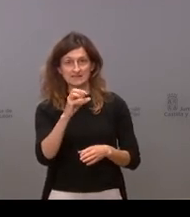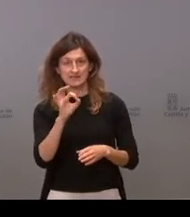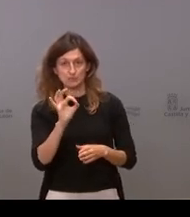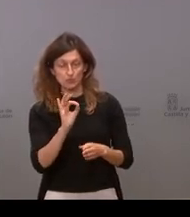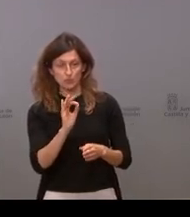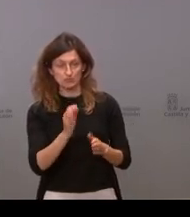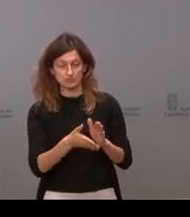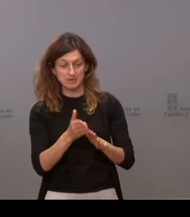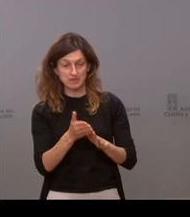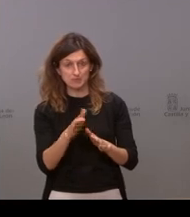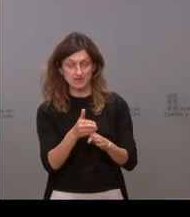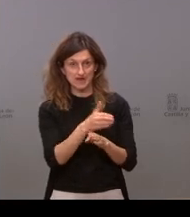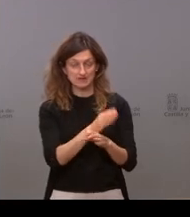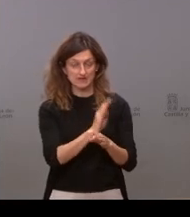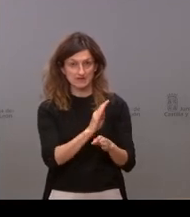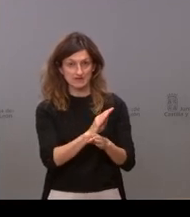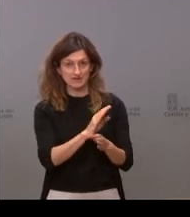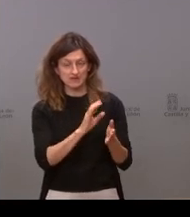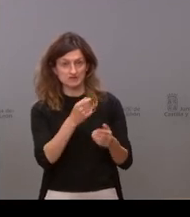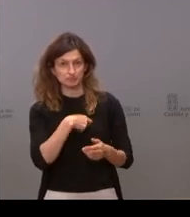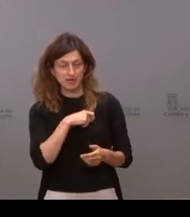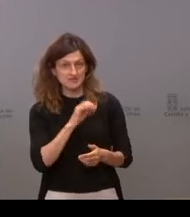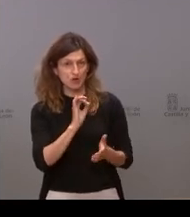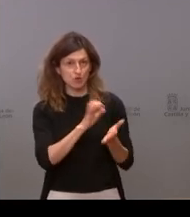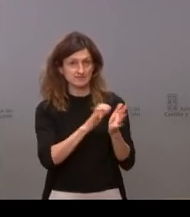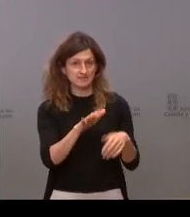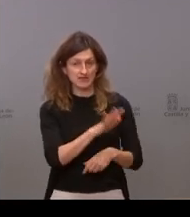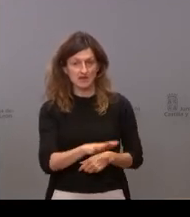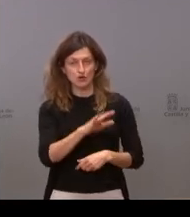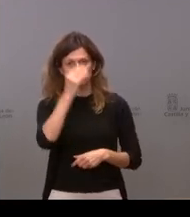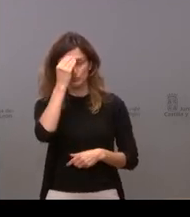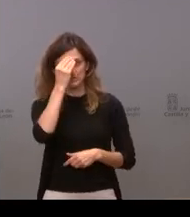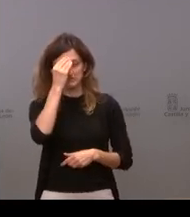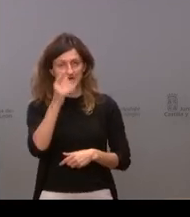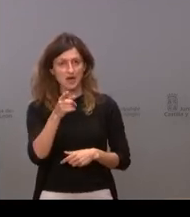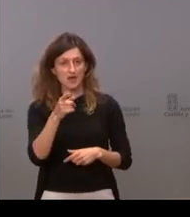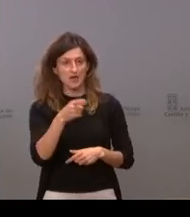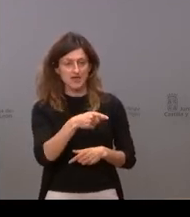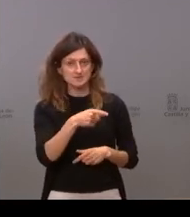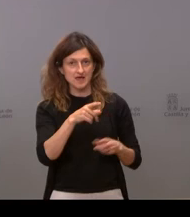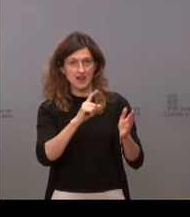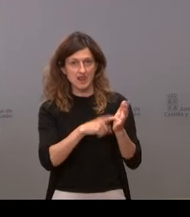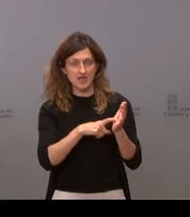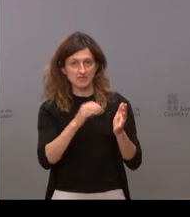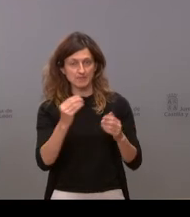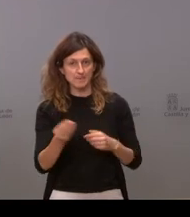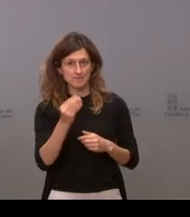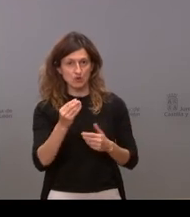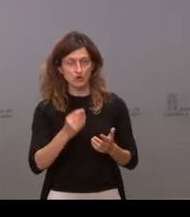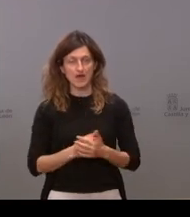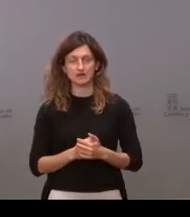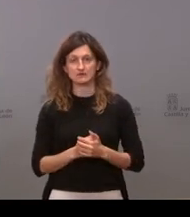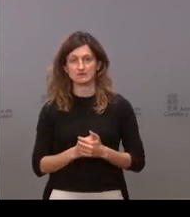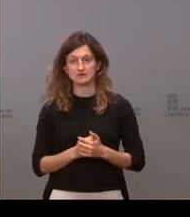o incluso en Castilla y León si consideran que es necesario marcar con formato de ley una